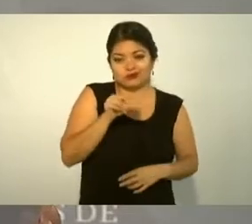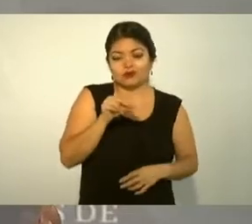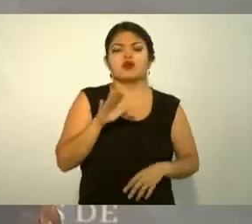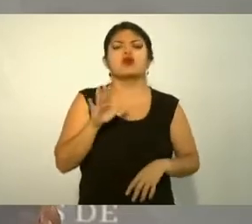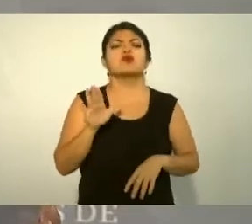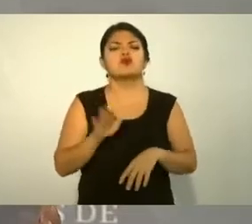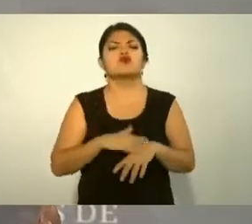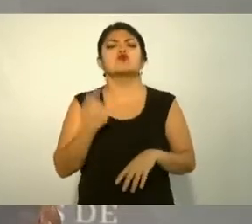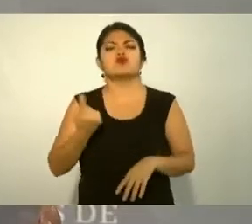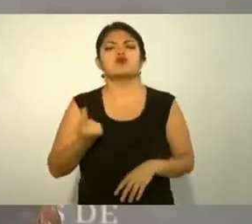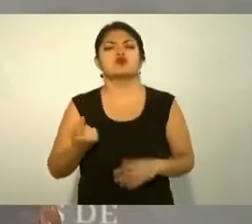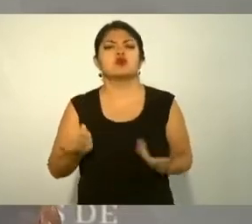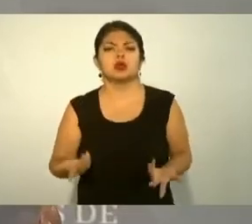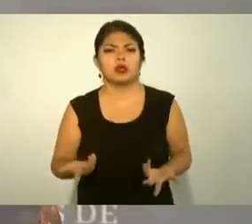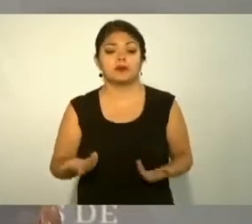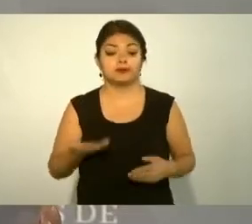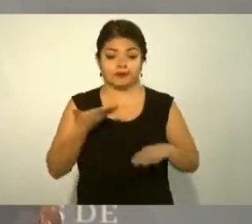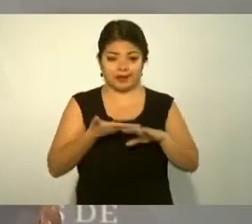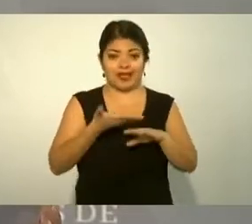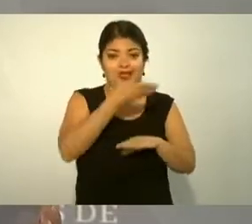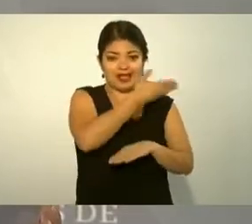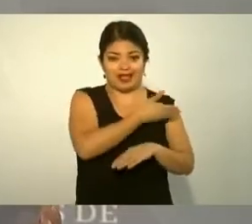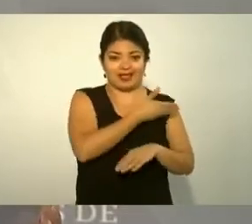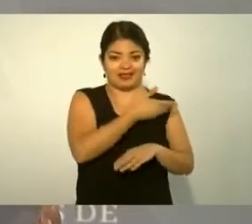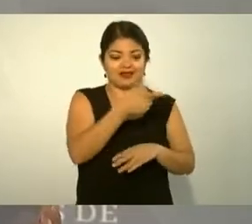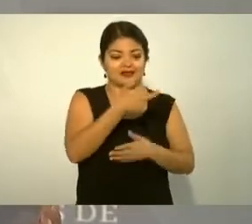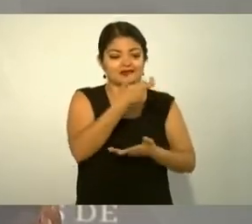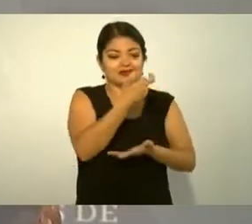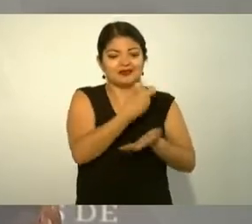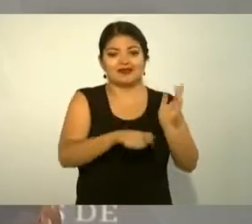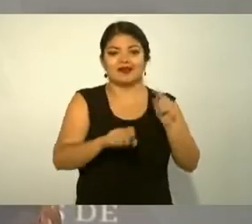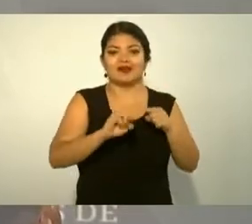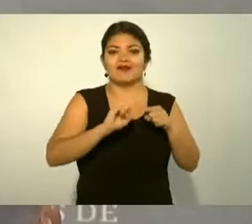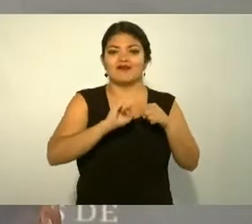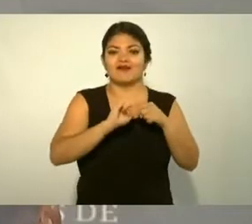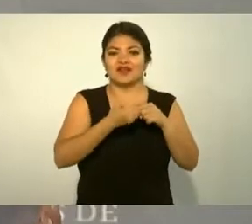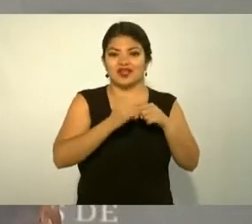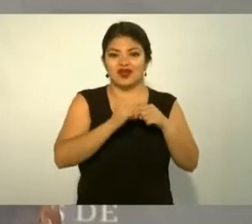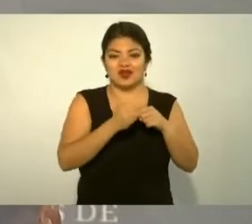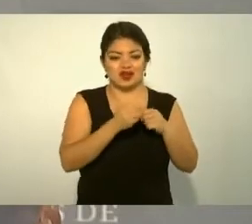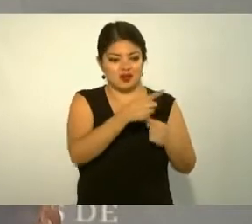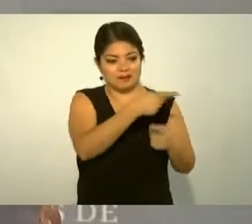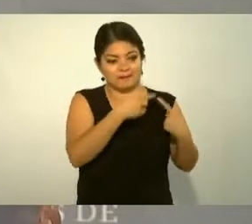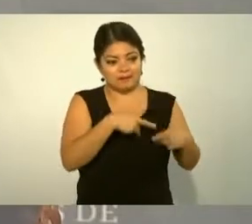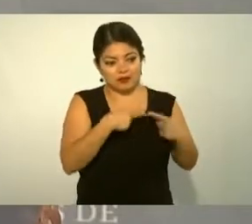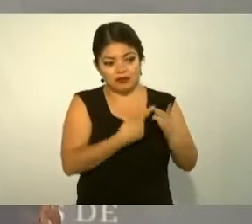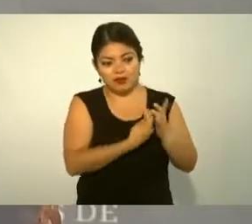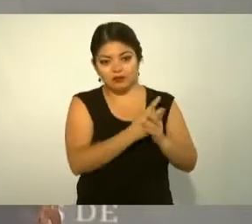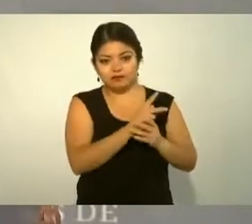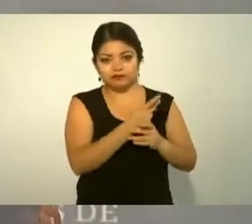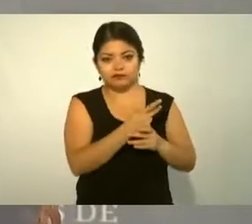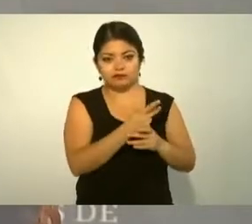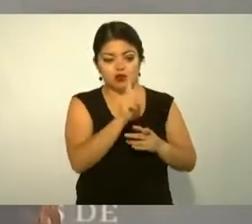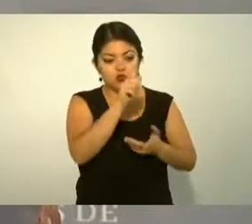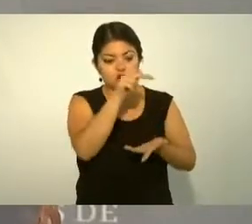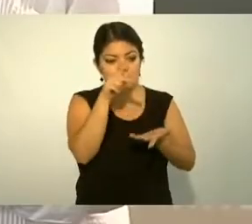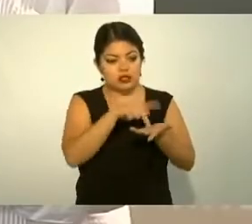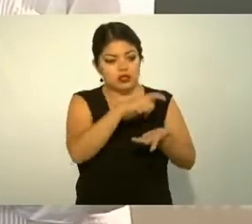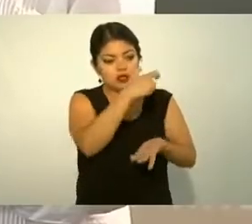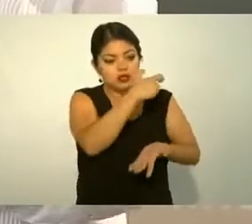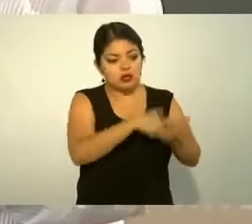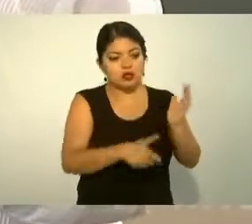le compraban el frijol al productor a 6 pesos el kilo